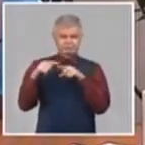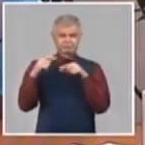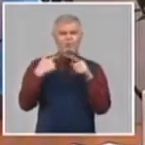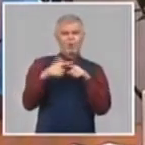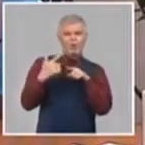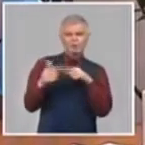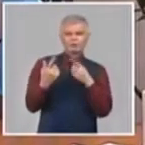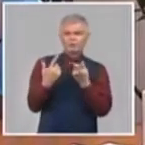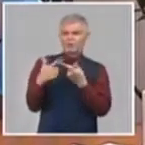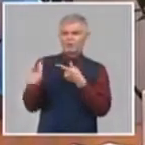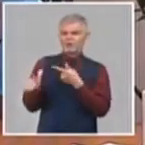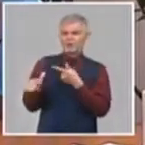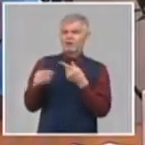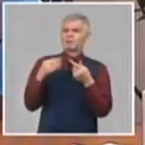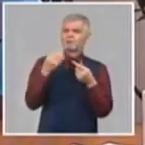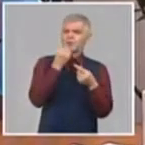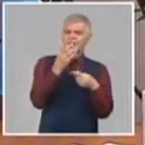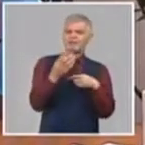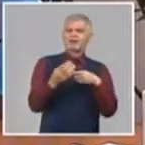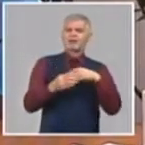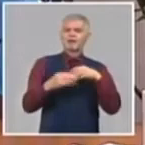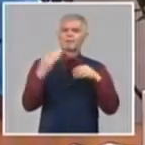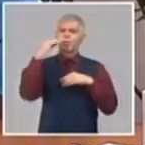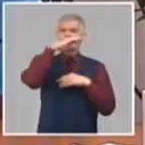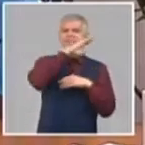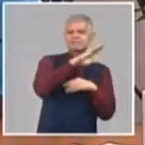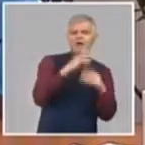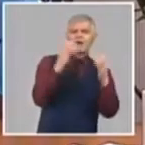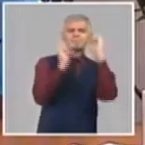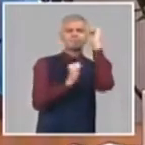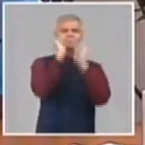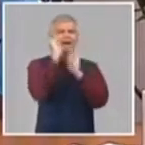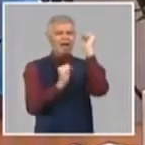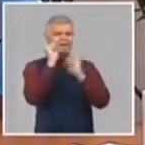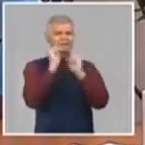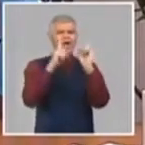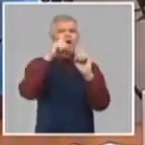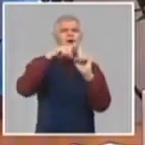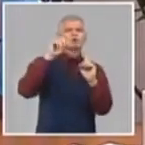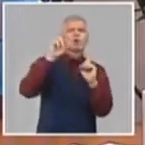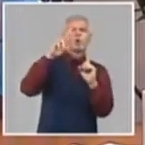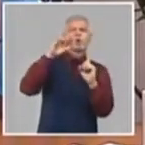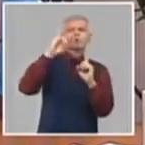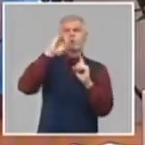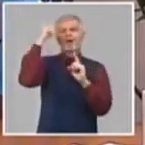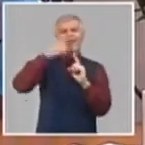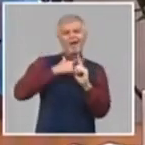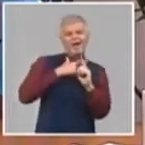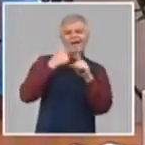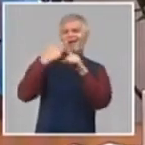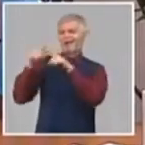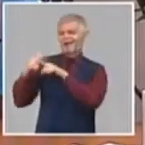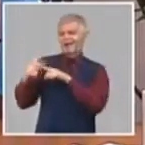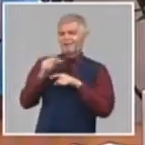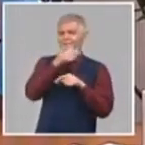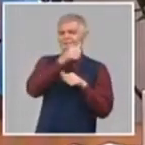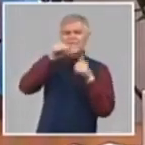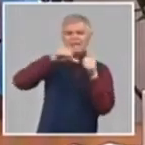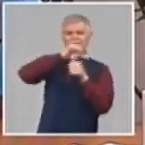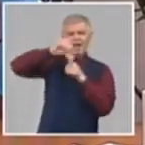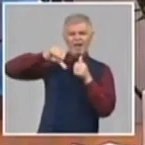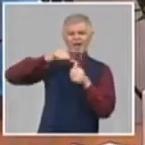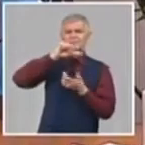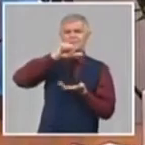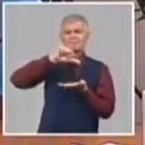y convertir y modernizar las plantas de torua y las plantas enciladas, con el objetivo de tener 35 fábricas de pienso